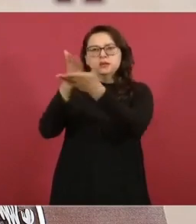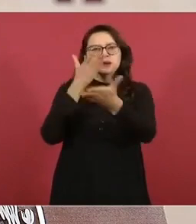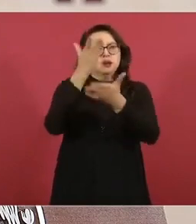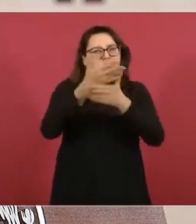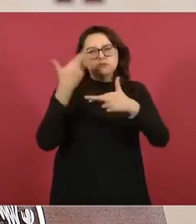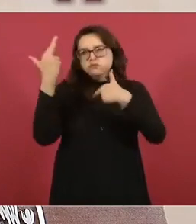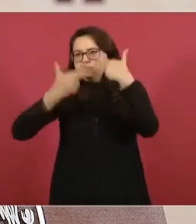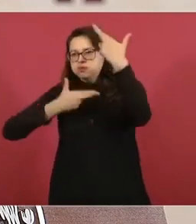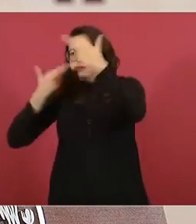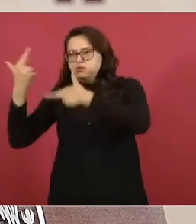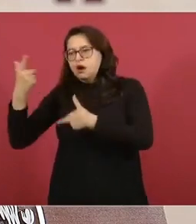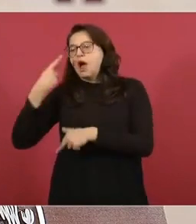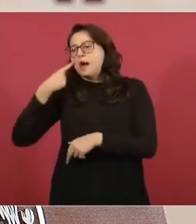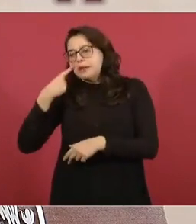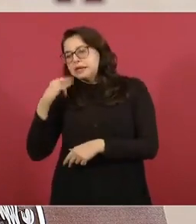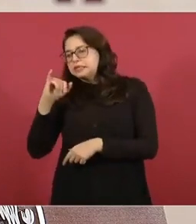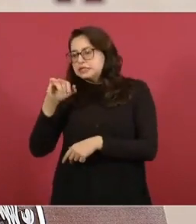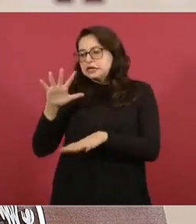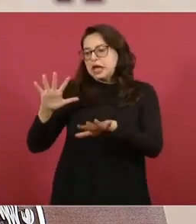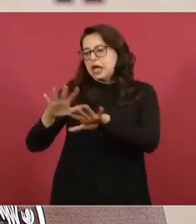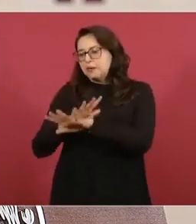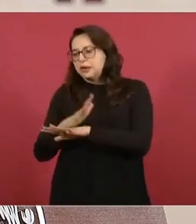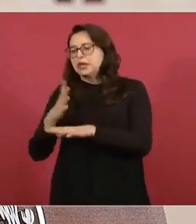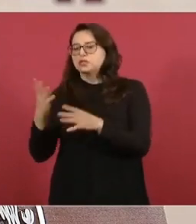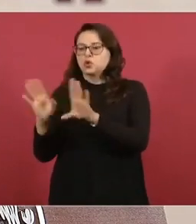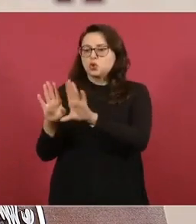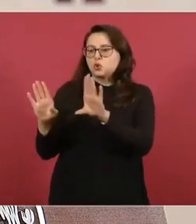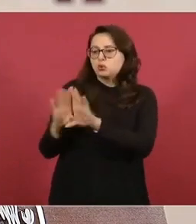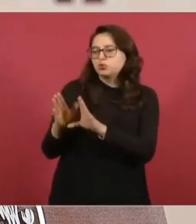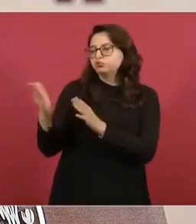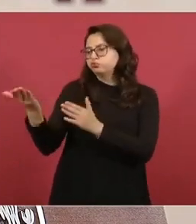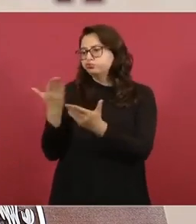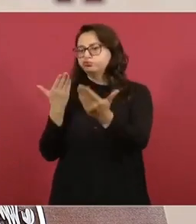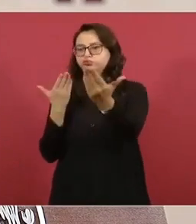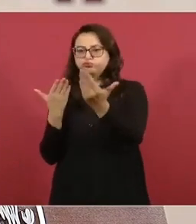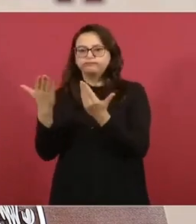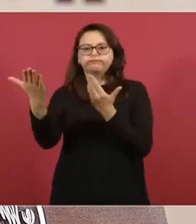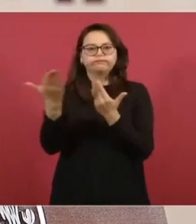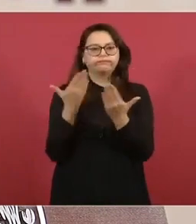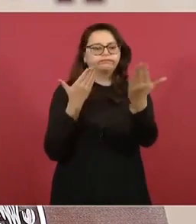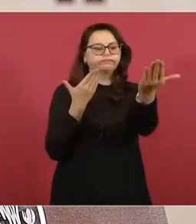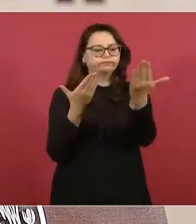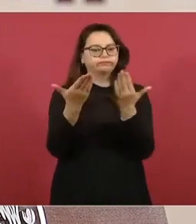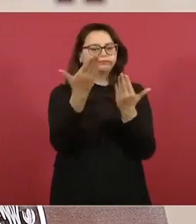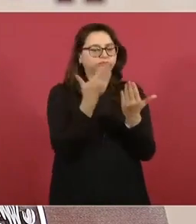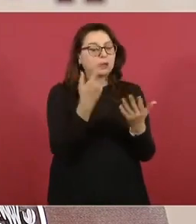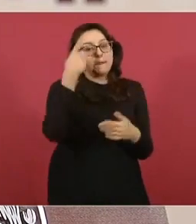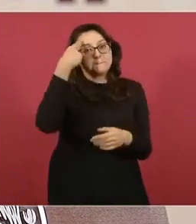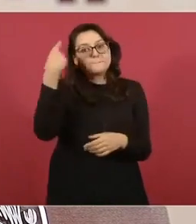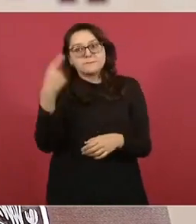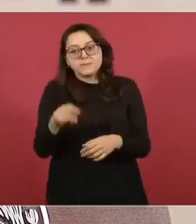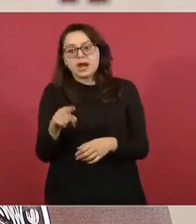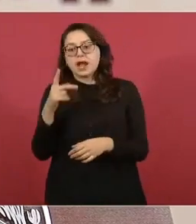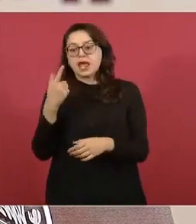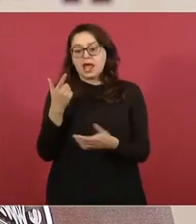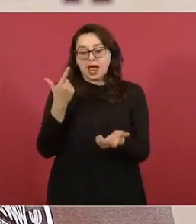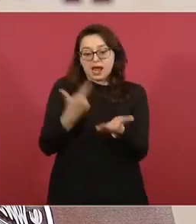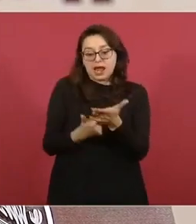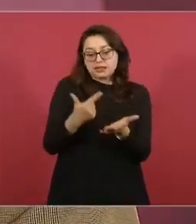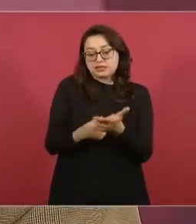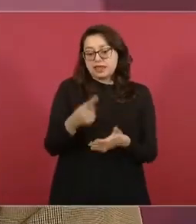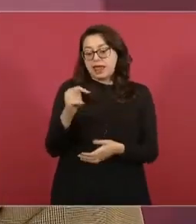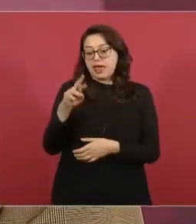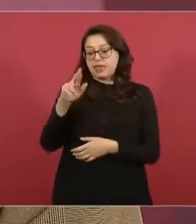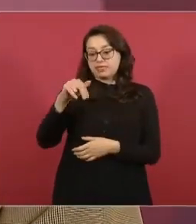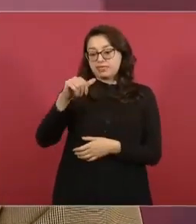industrias que están produciendo productos empaquetados para la verificación de la eliminación de las grasas trans